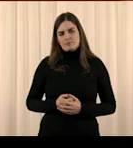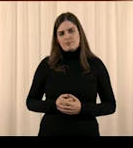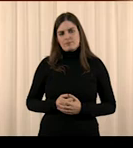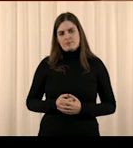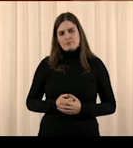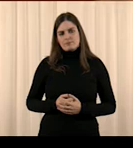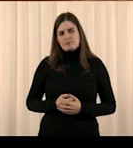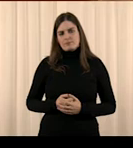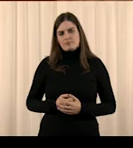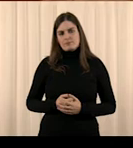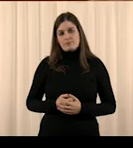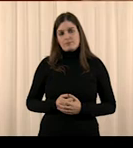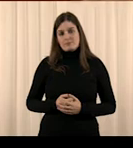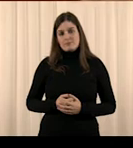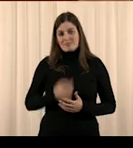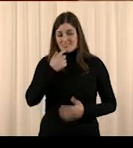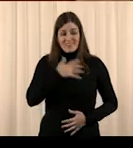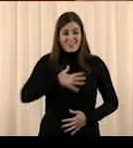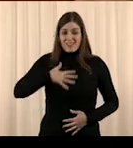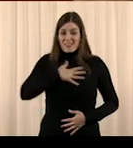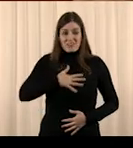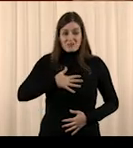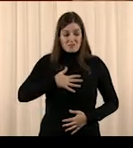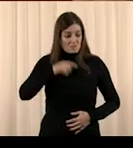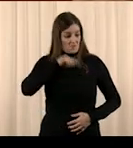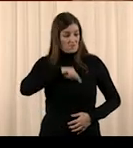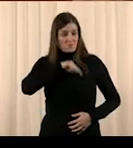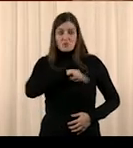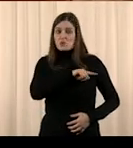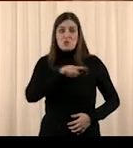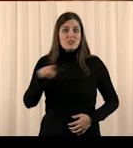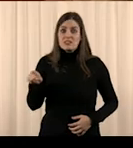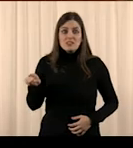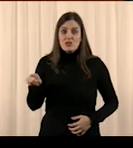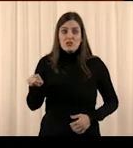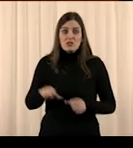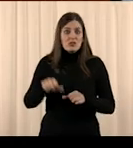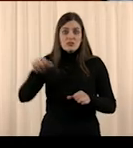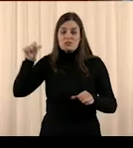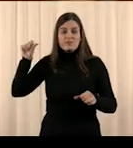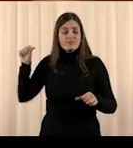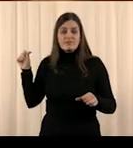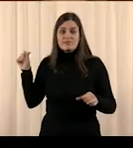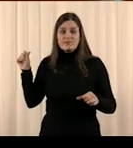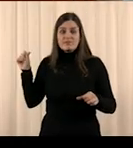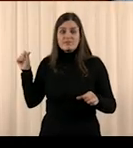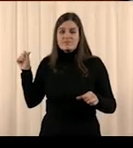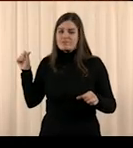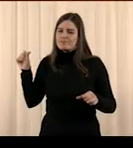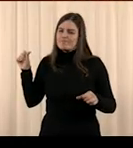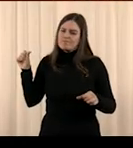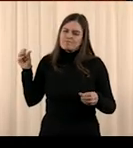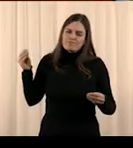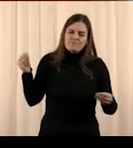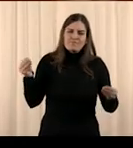Si no lo has sentido ya, algo